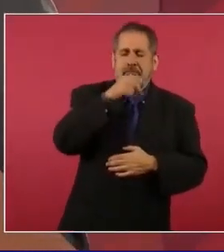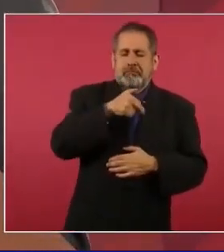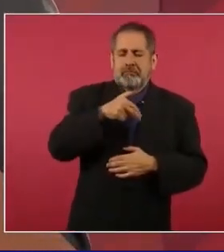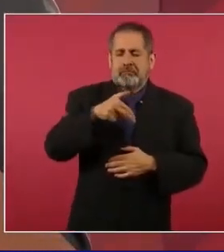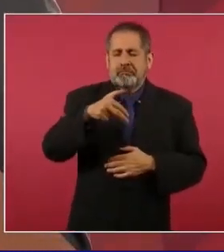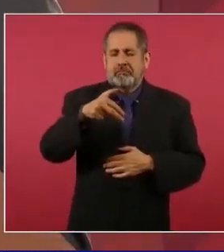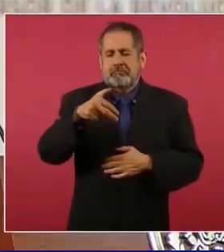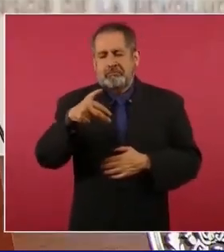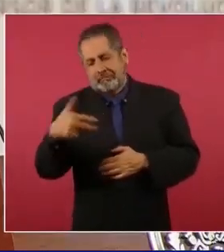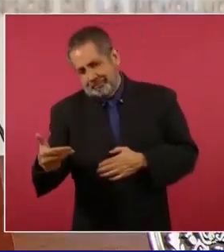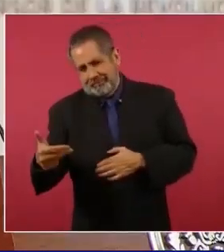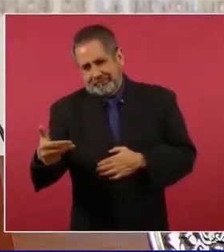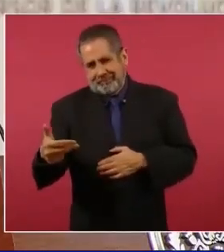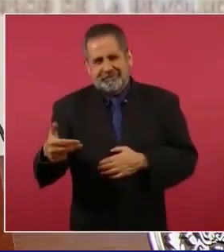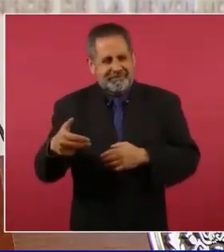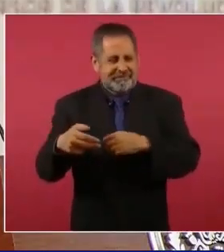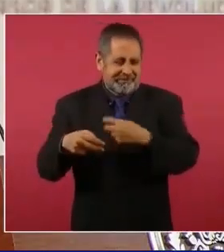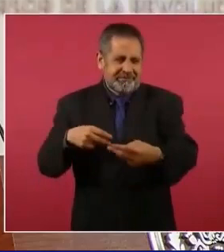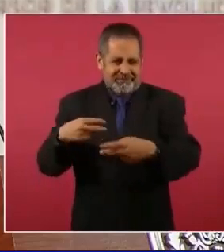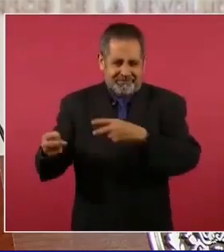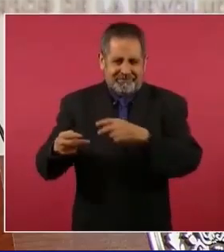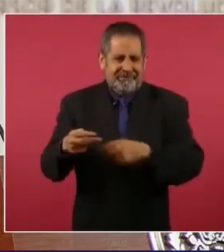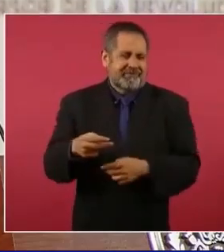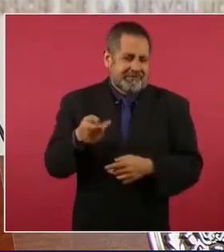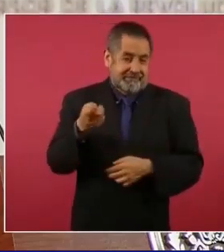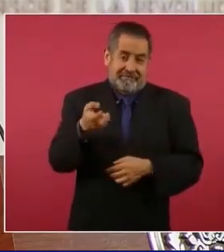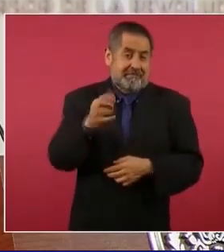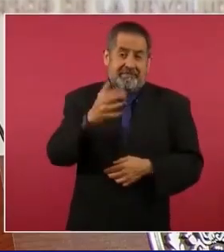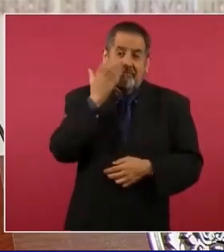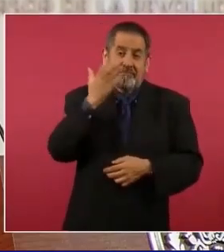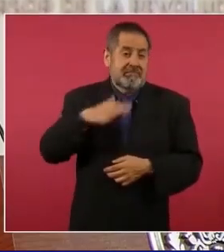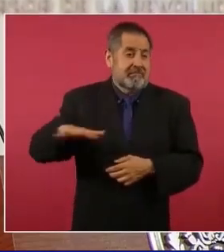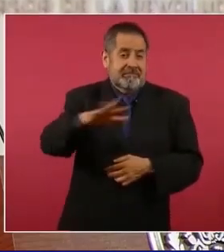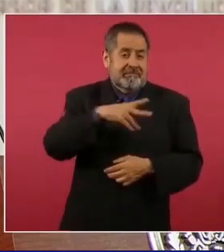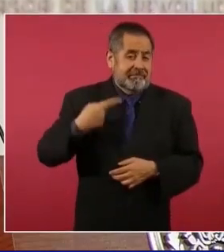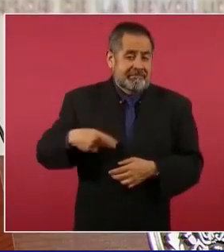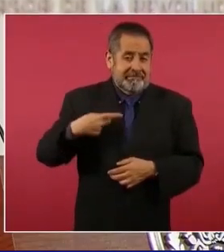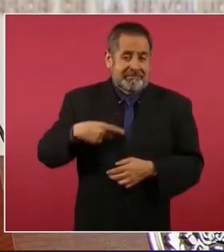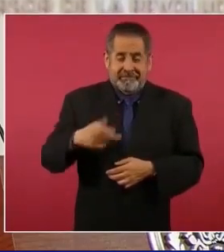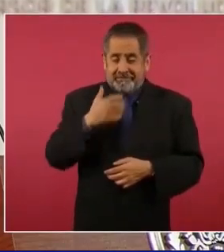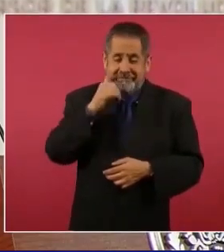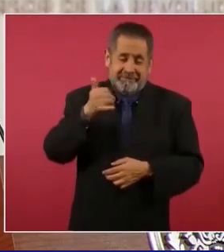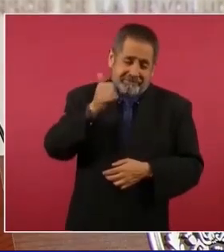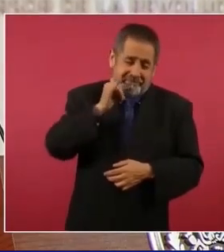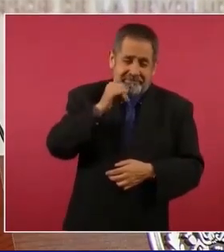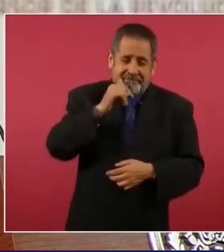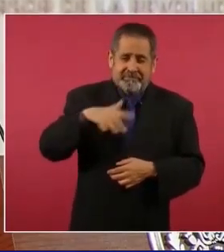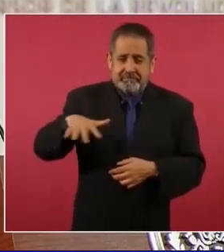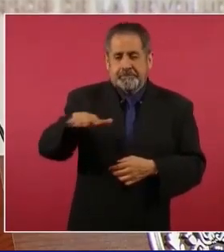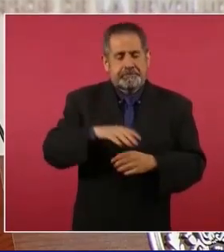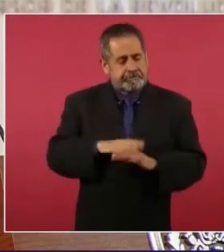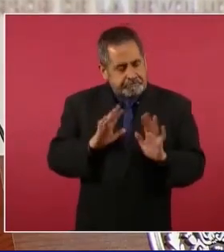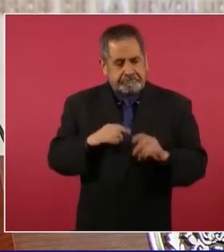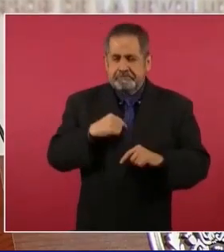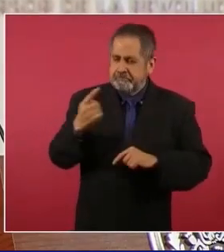tirados en la calle. Cuando empezamos a trabajar en las comunidades,